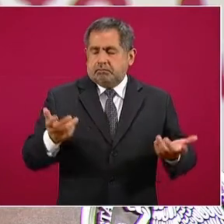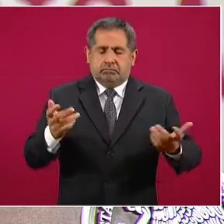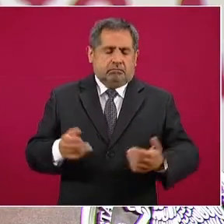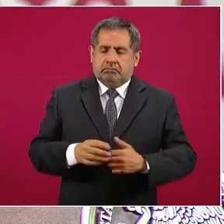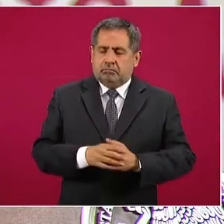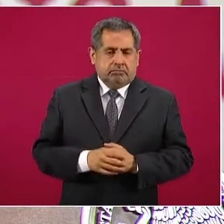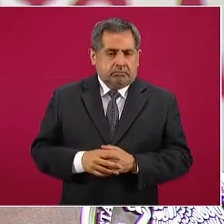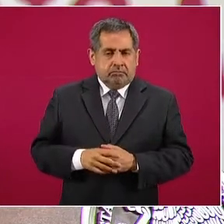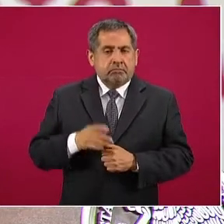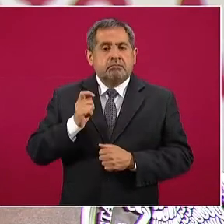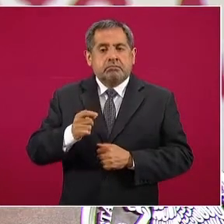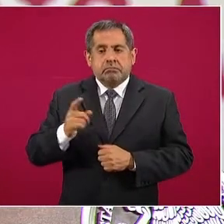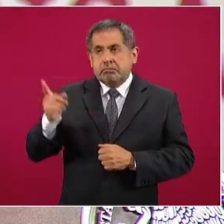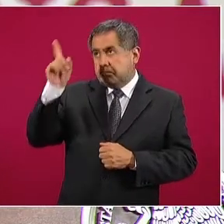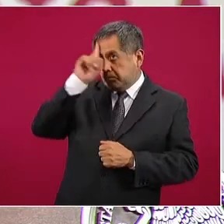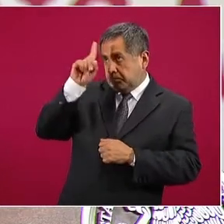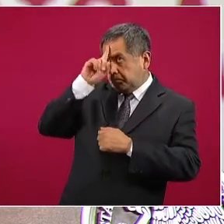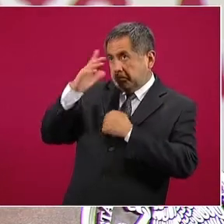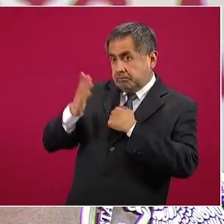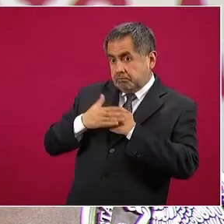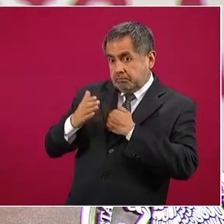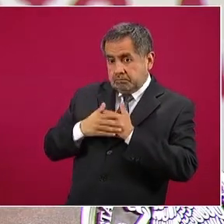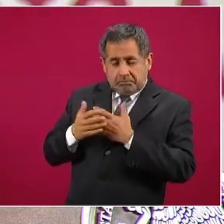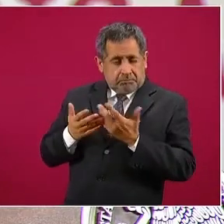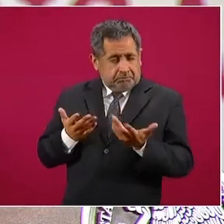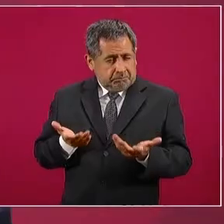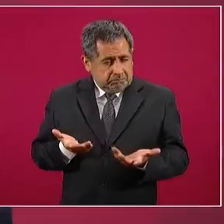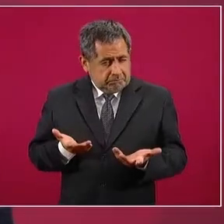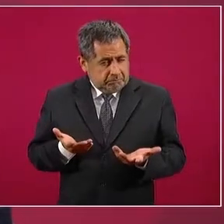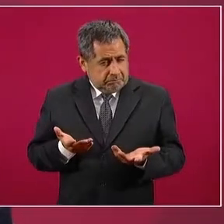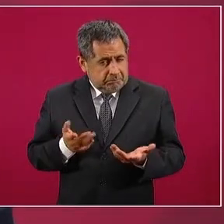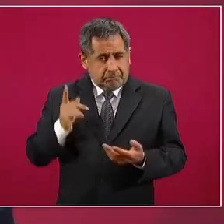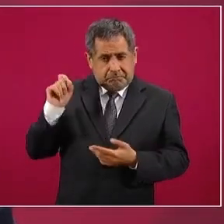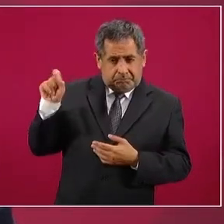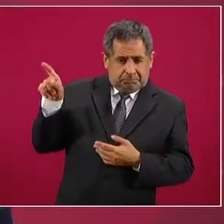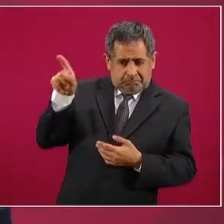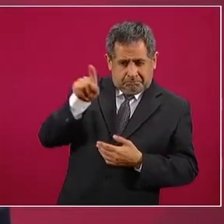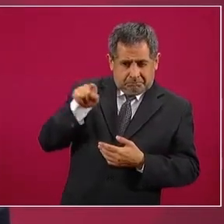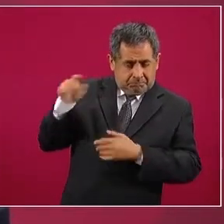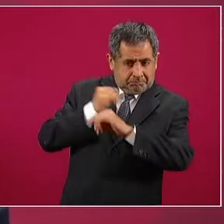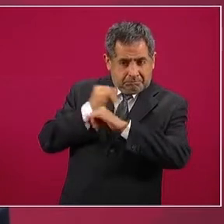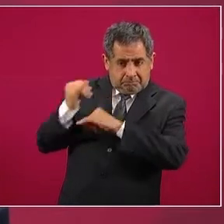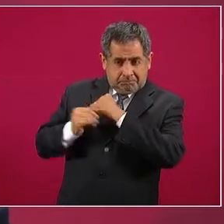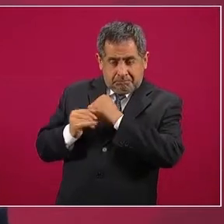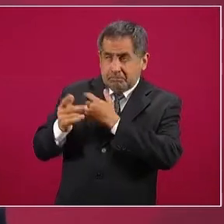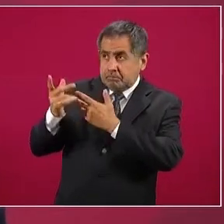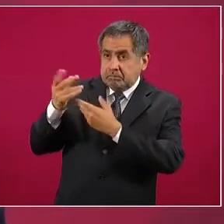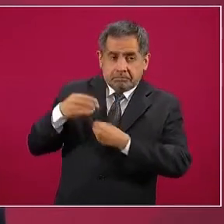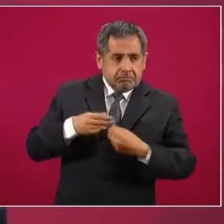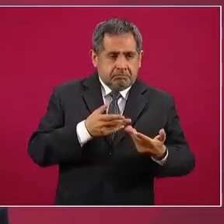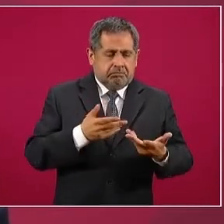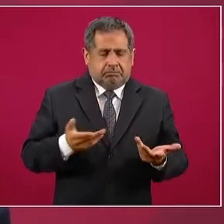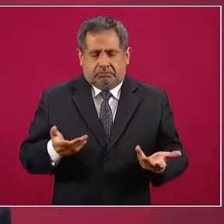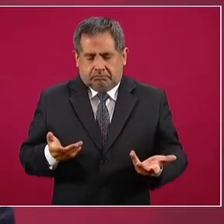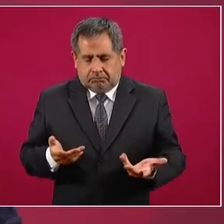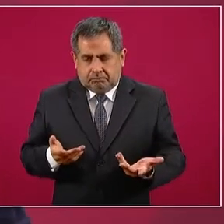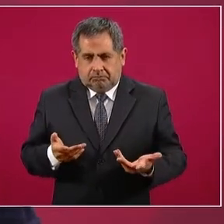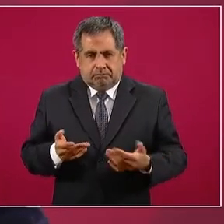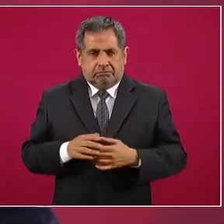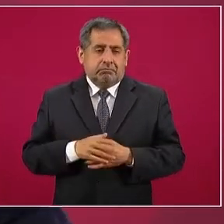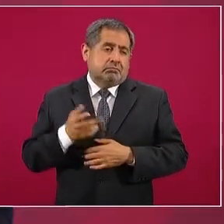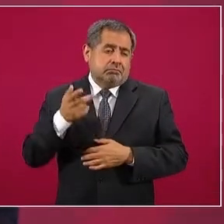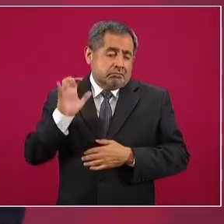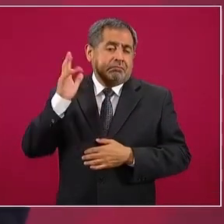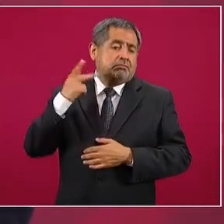fue una recomendación de estos organismos financieros. Y era la